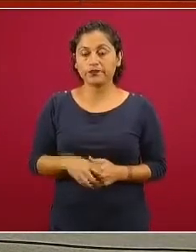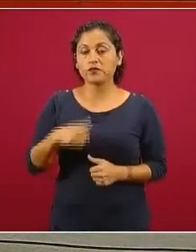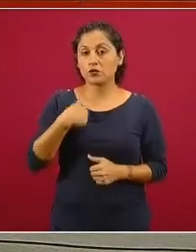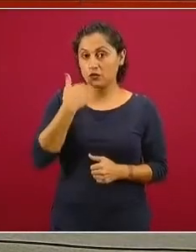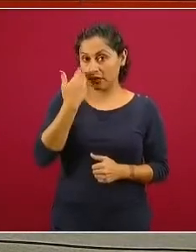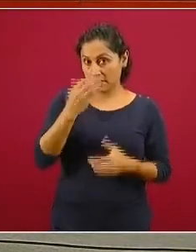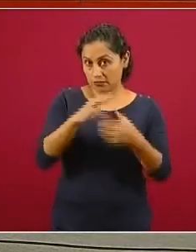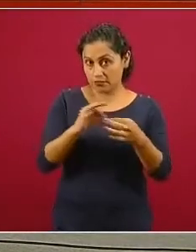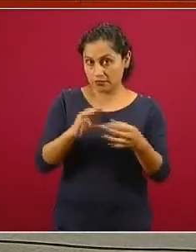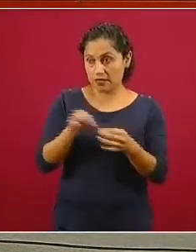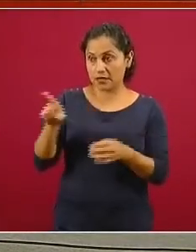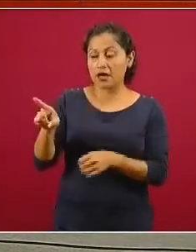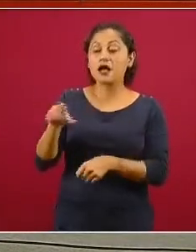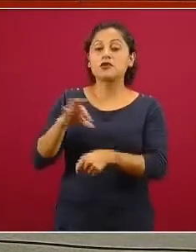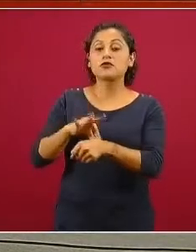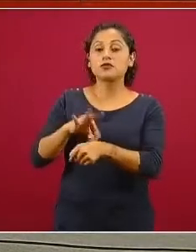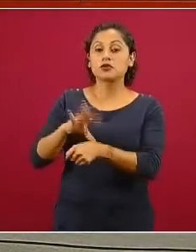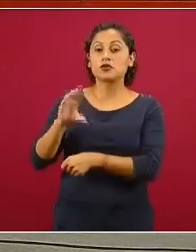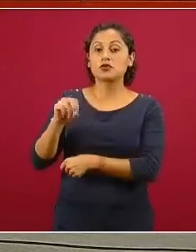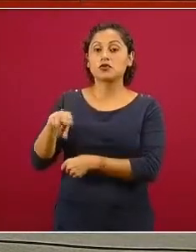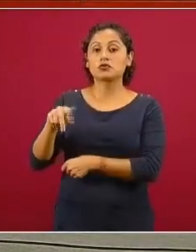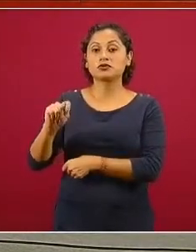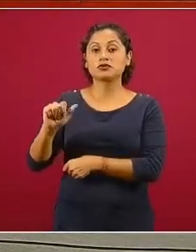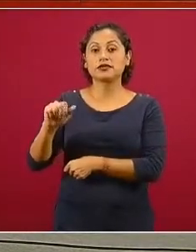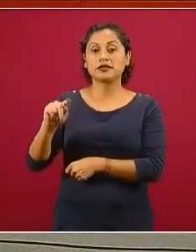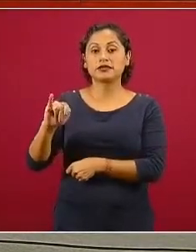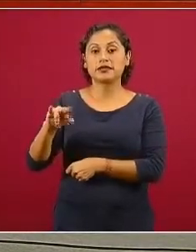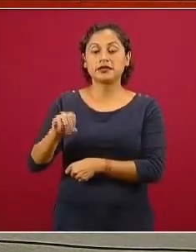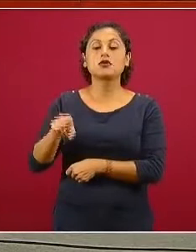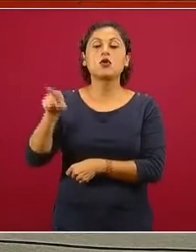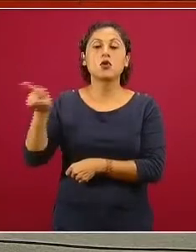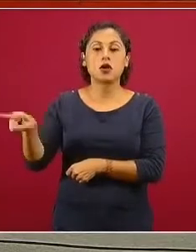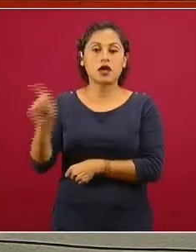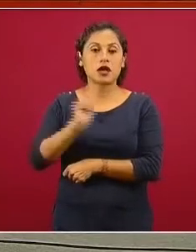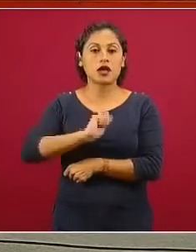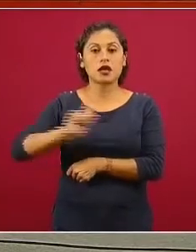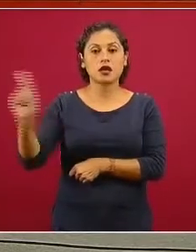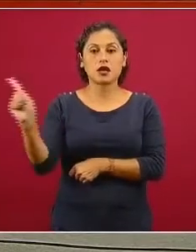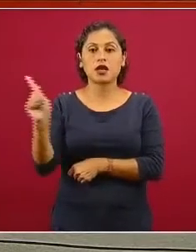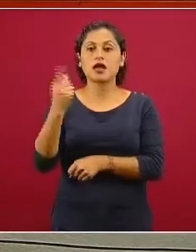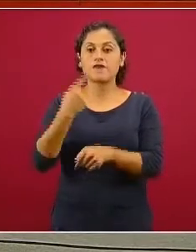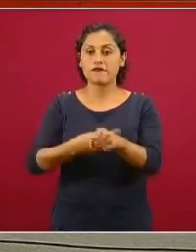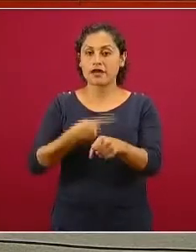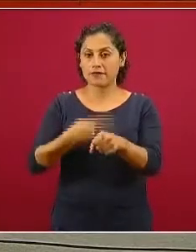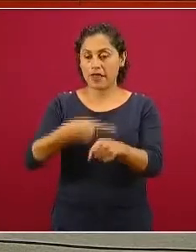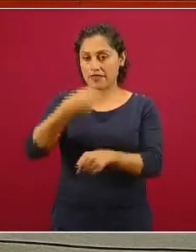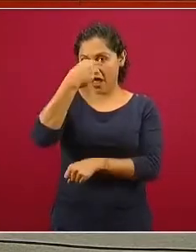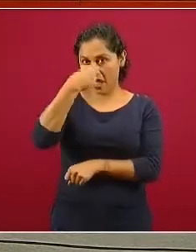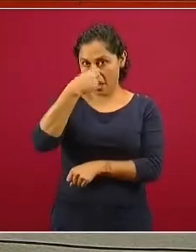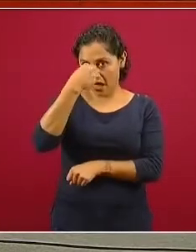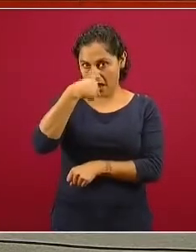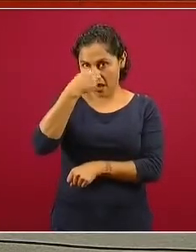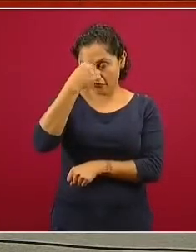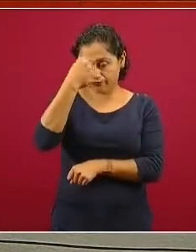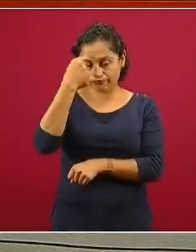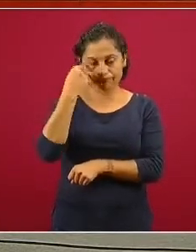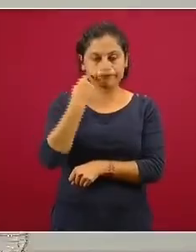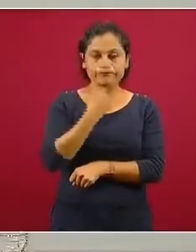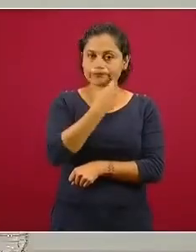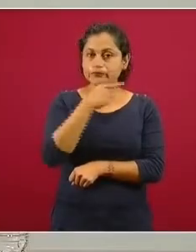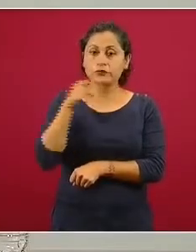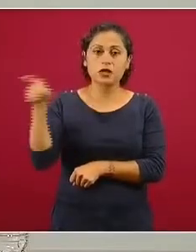doctor Constantino López Macías es un inmunólogo muy reconocido, es un experto en